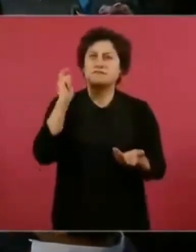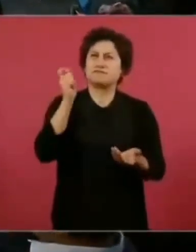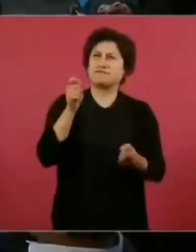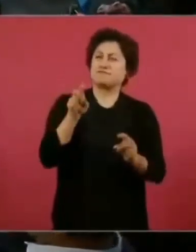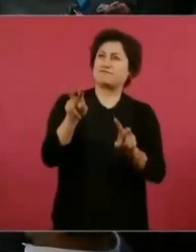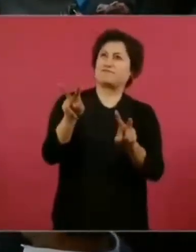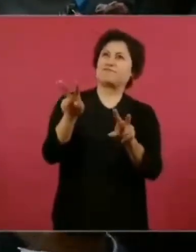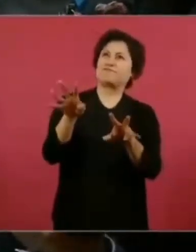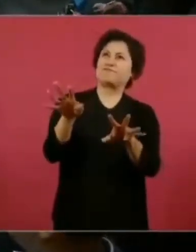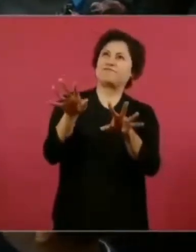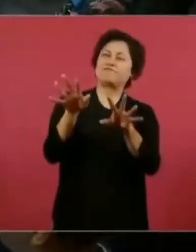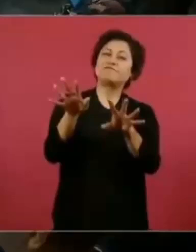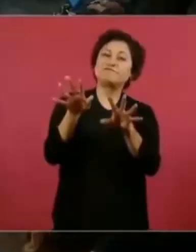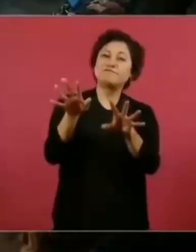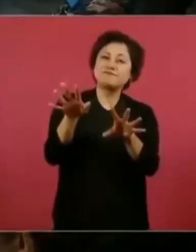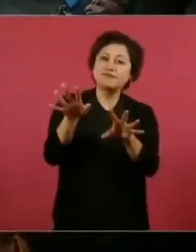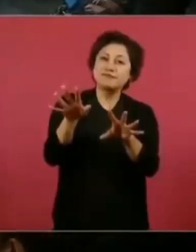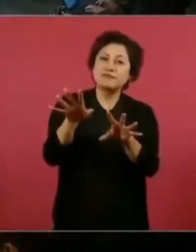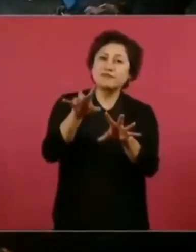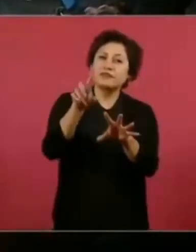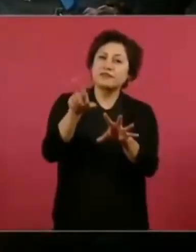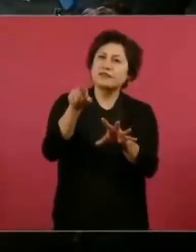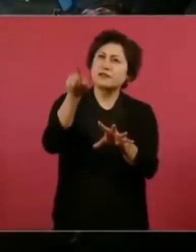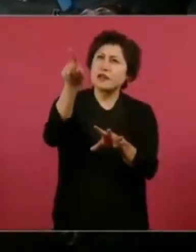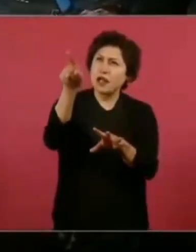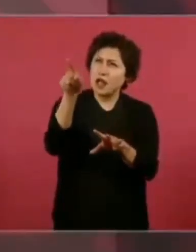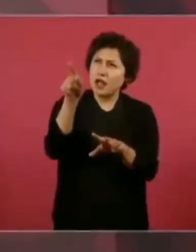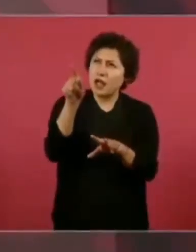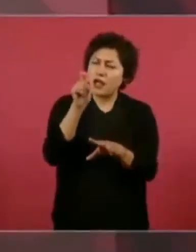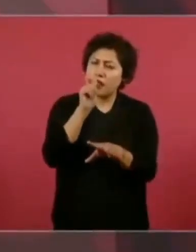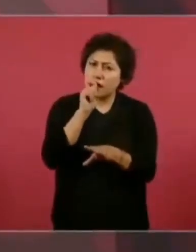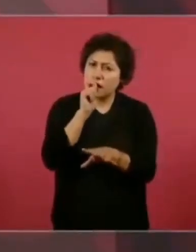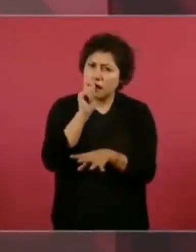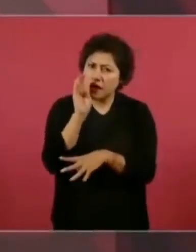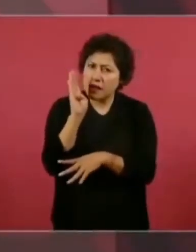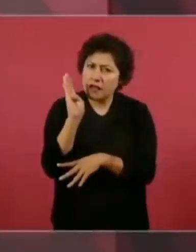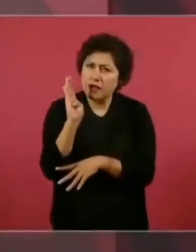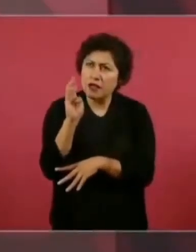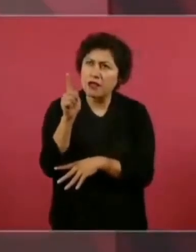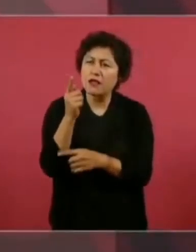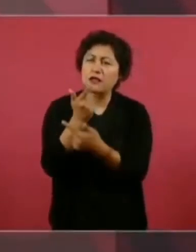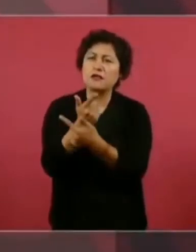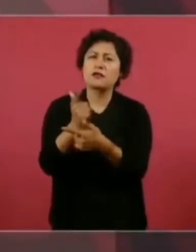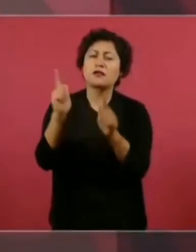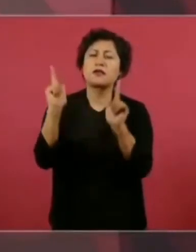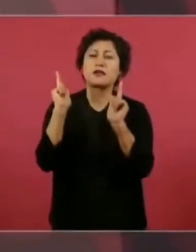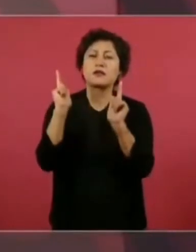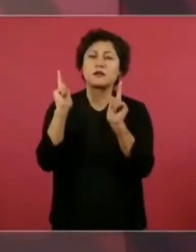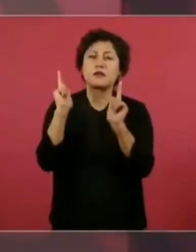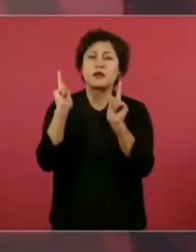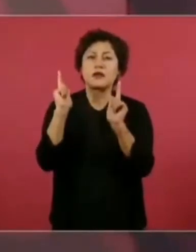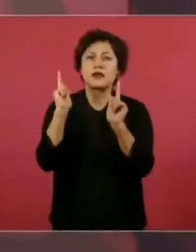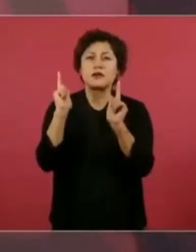puedan liberar libremente fumar,